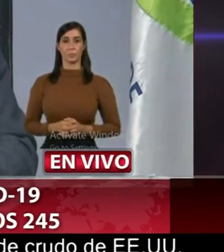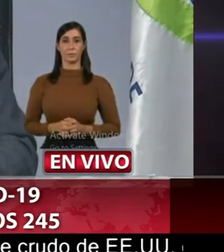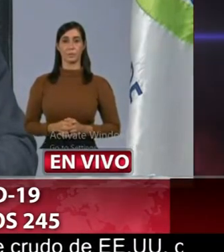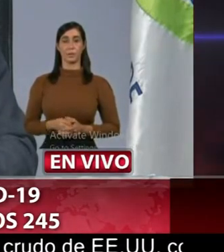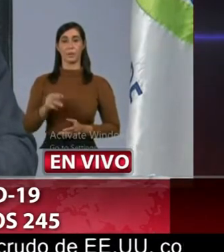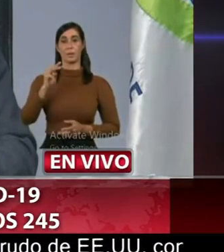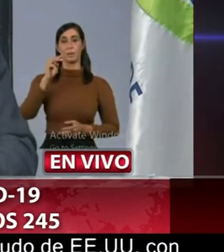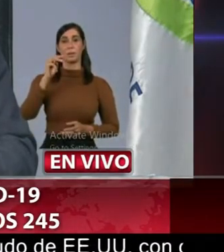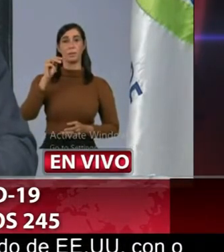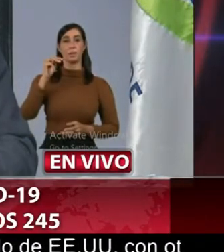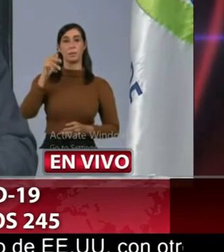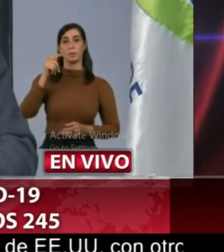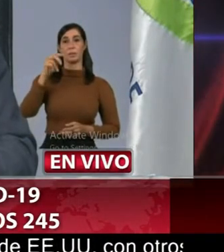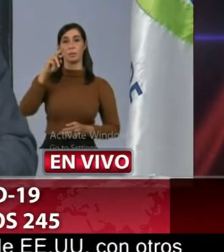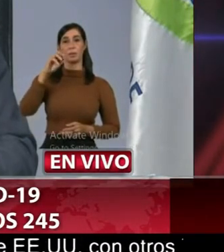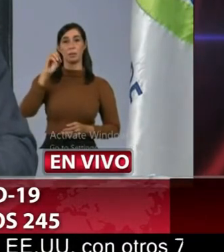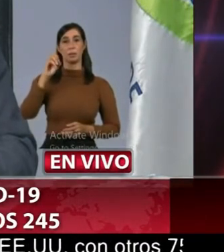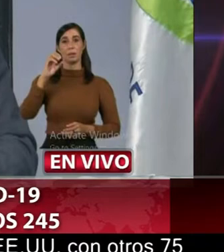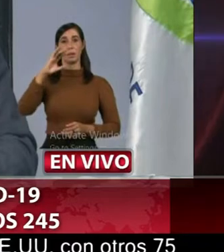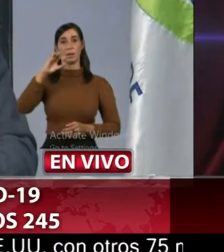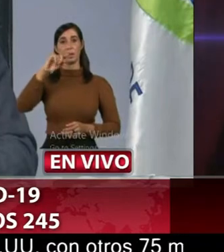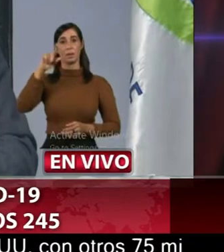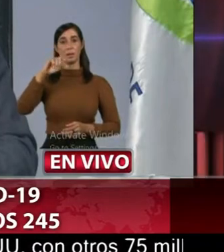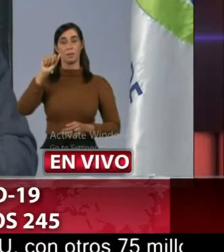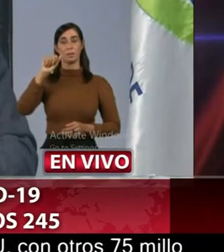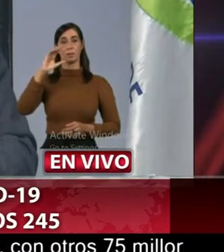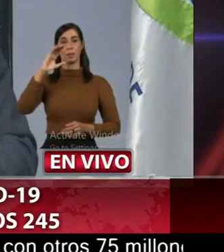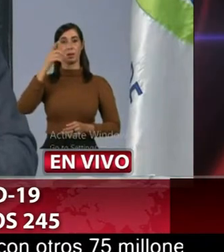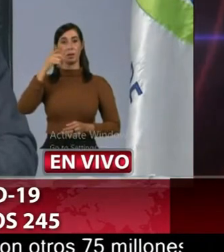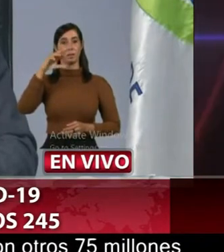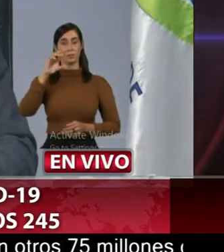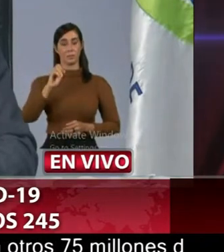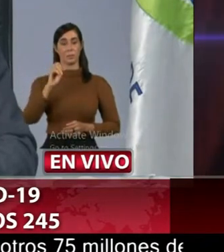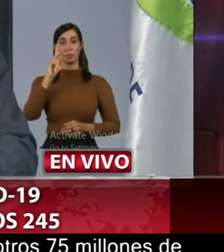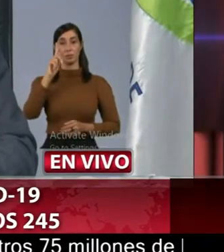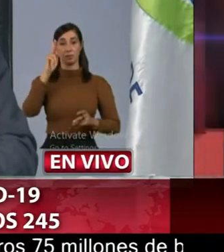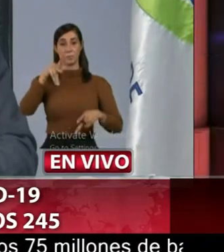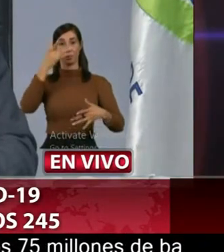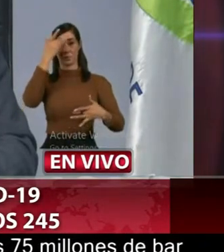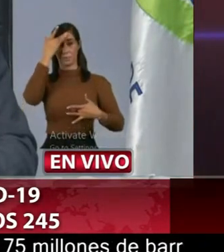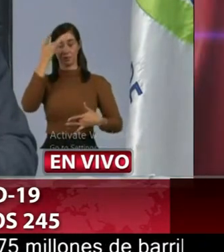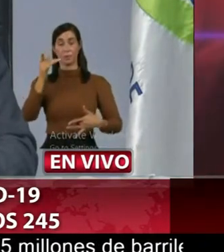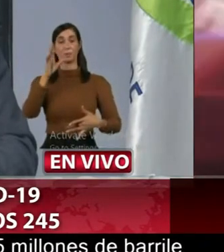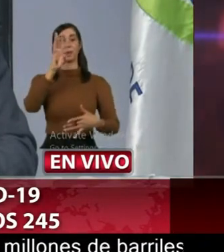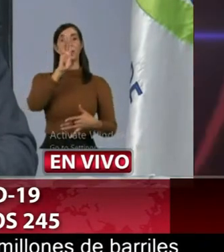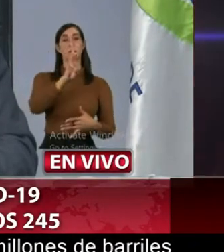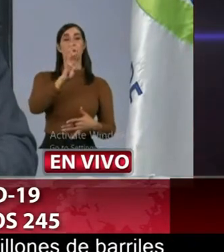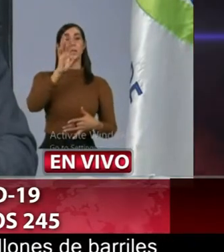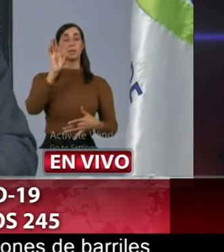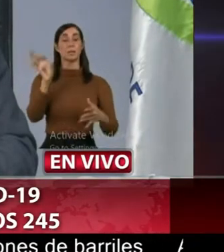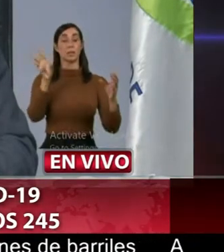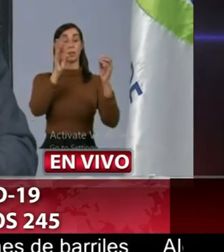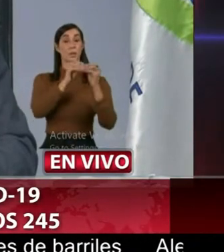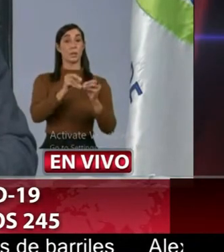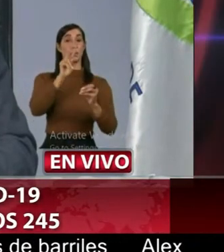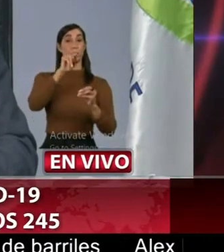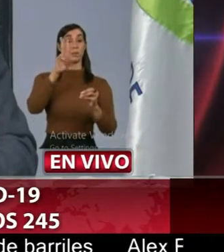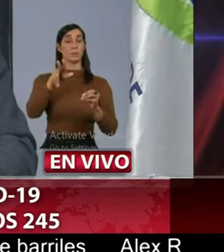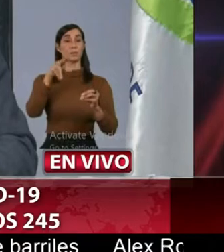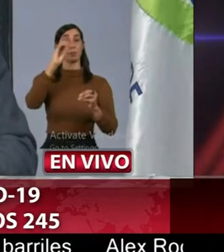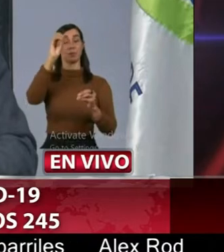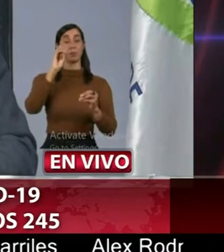Trinidad Sánchez un caso nuevo 69% acumulados 25% de